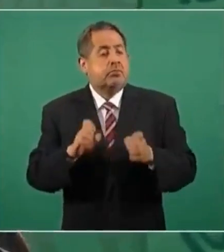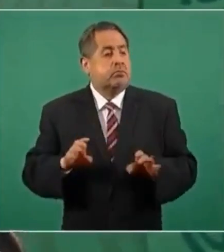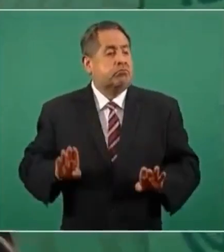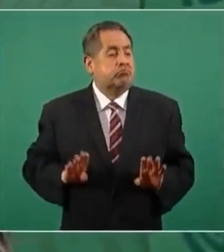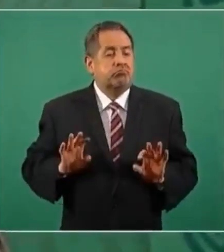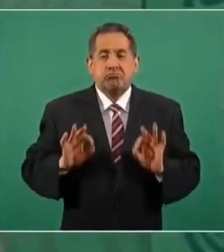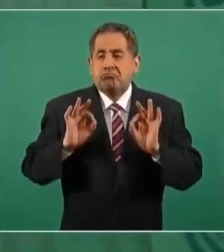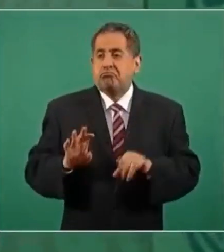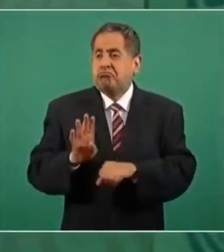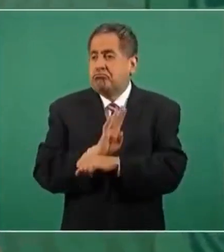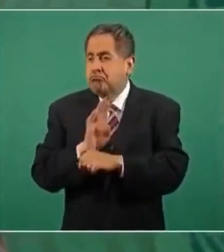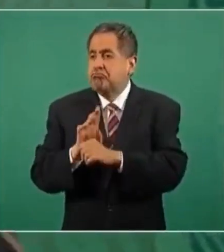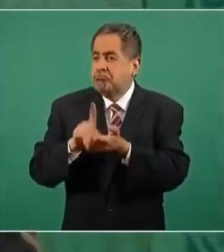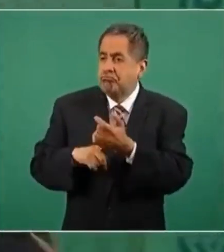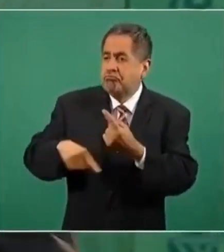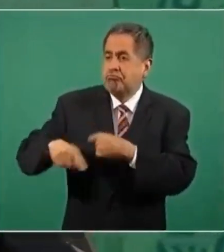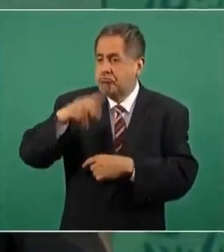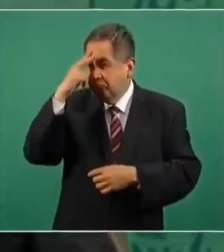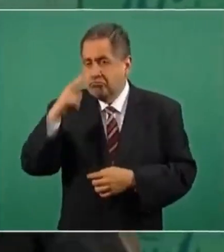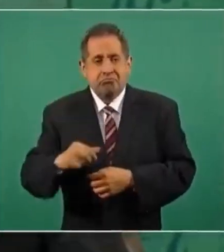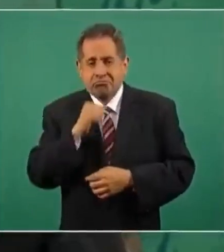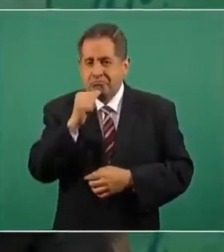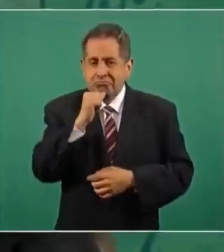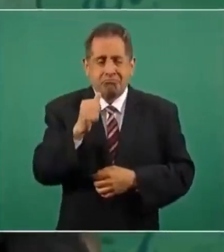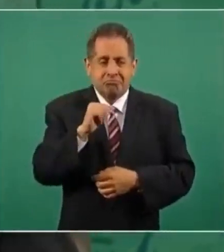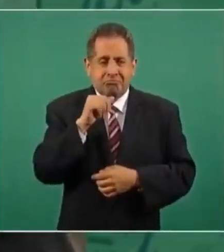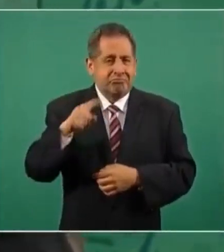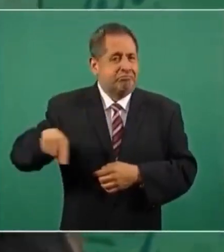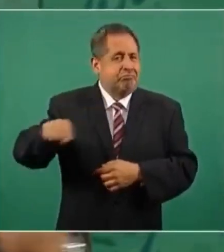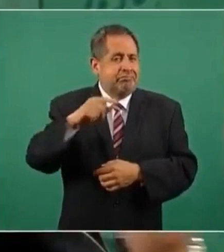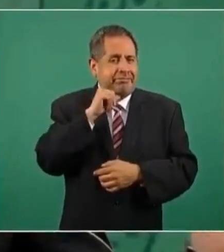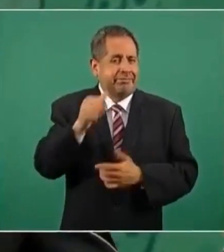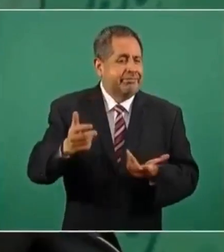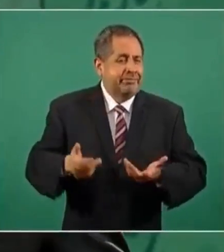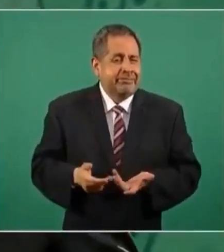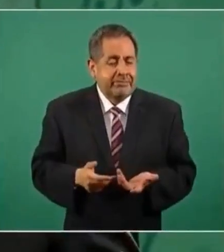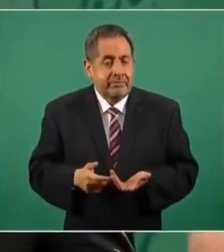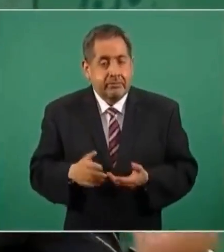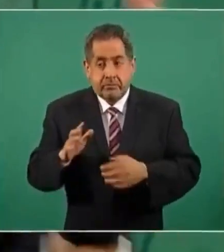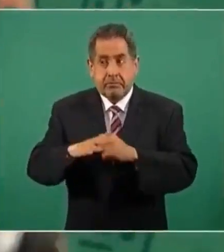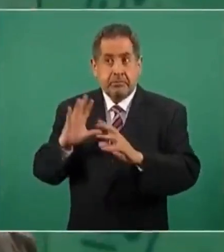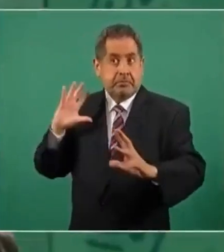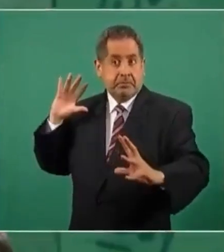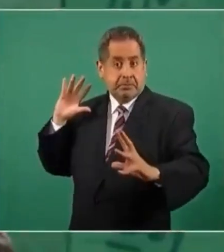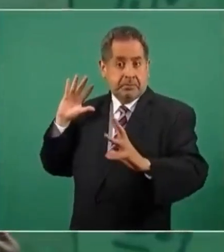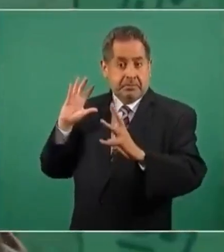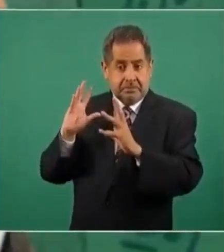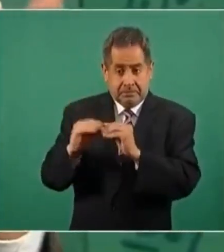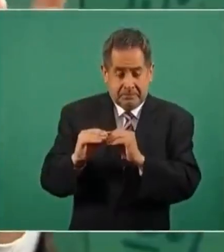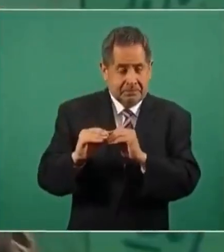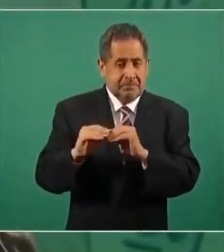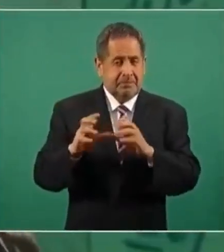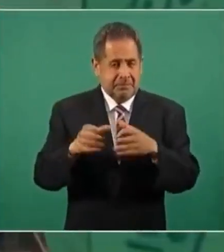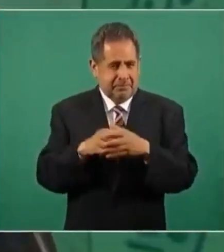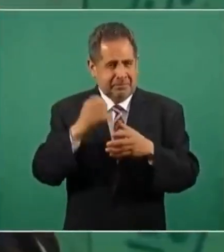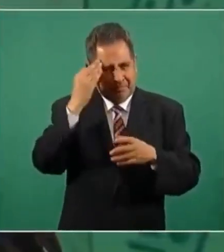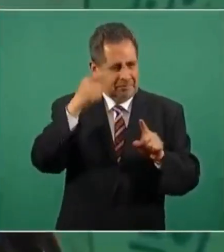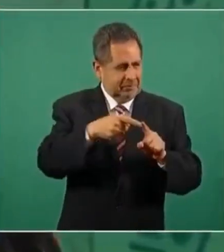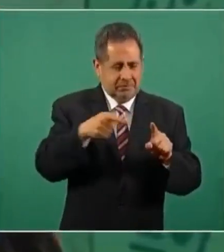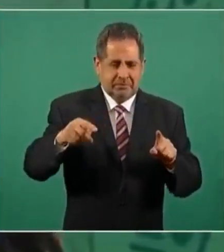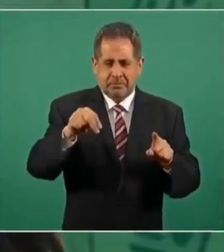los mexicanos, para los consumidores, porque durante todo este periodo neoliberal